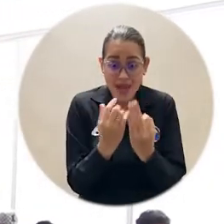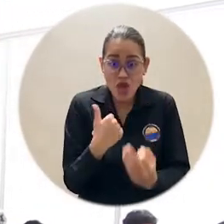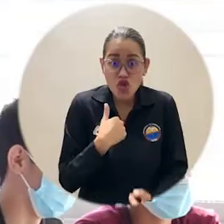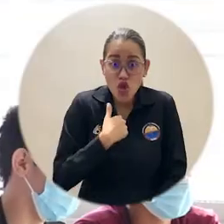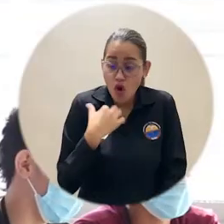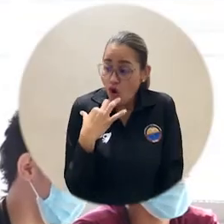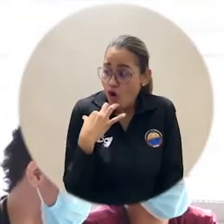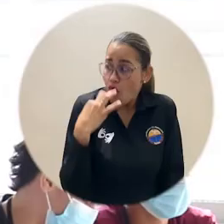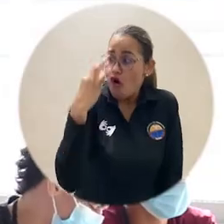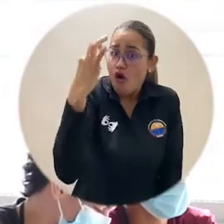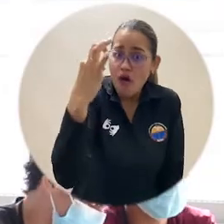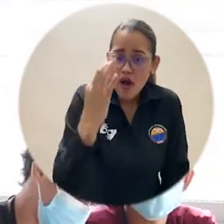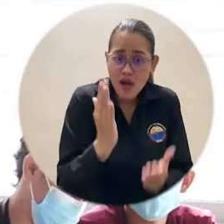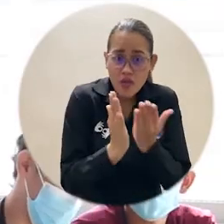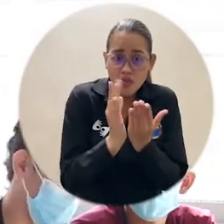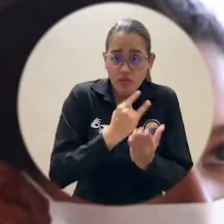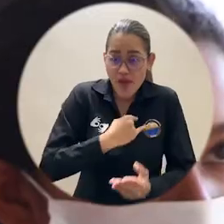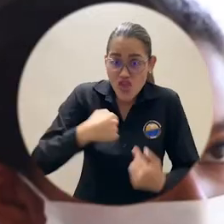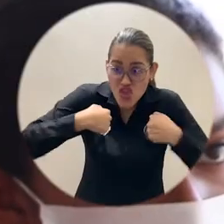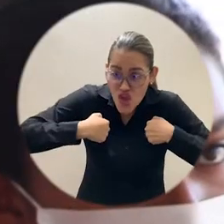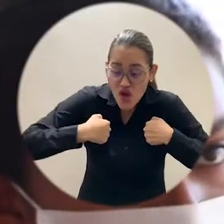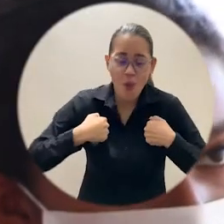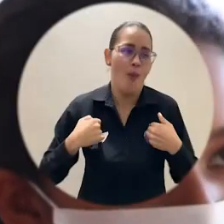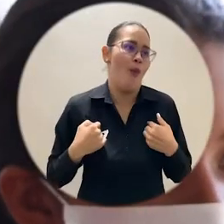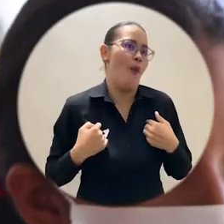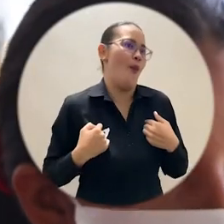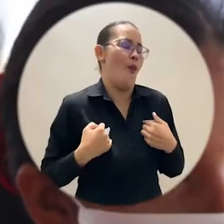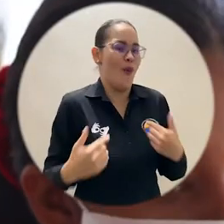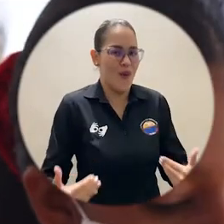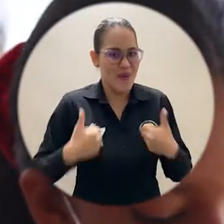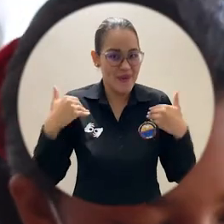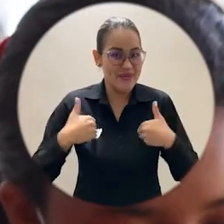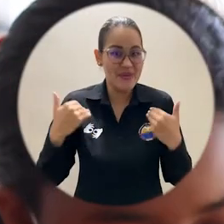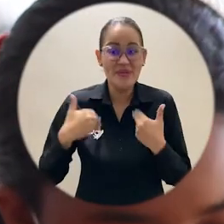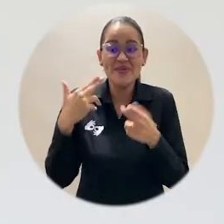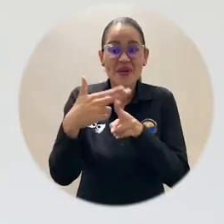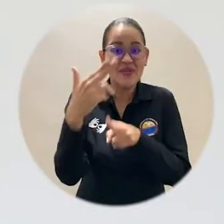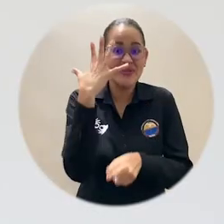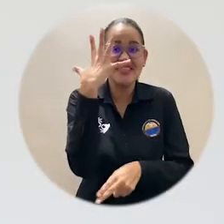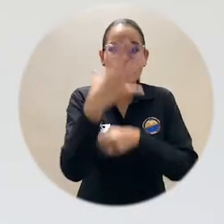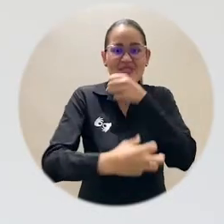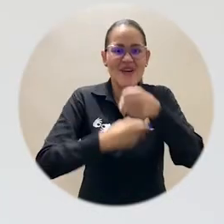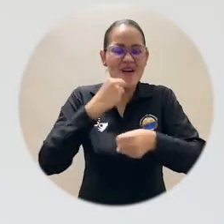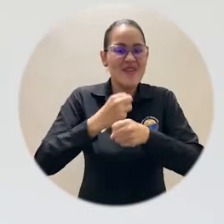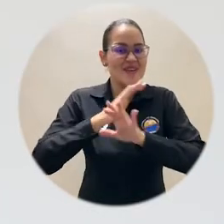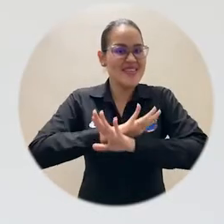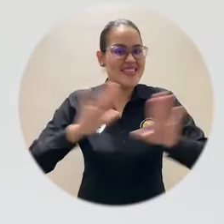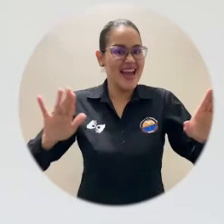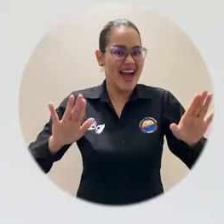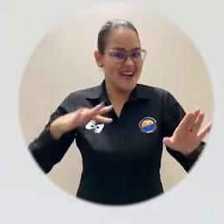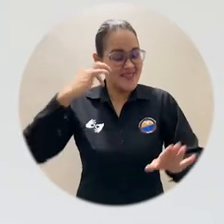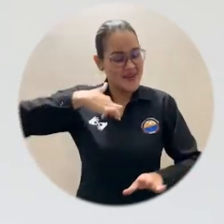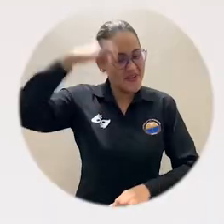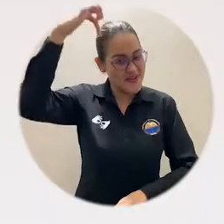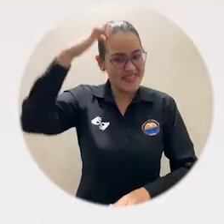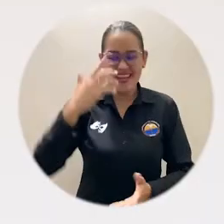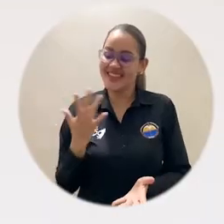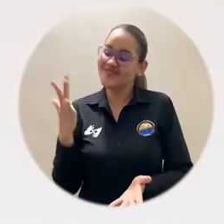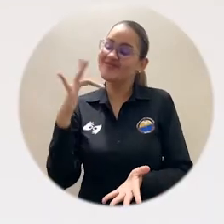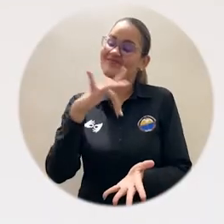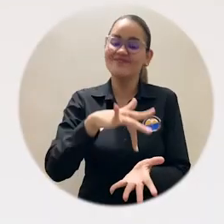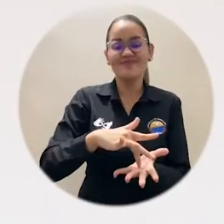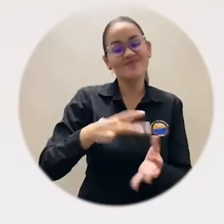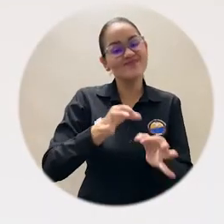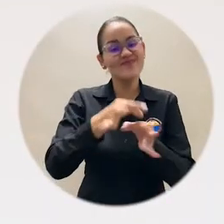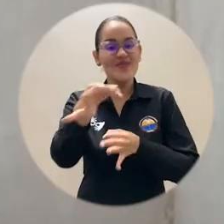primera persona de familia que entra a la Universidad y quiero ser como un ejemplo para ellos también. Pues me imagino en cinco años siendo un profesional y